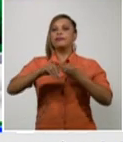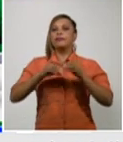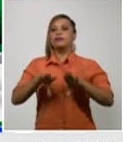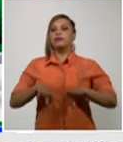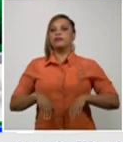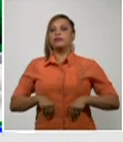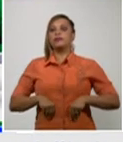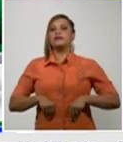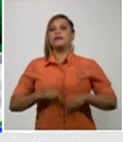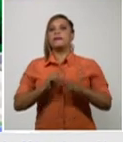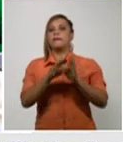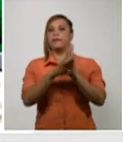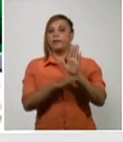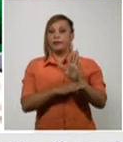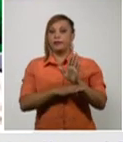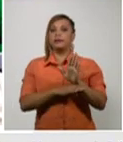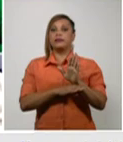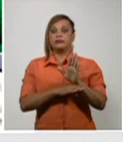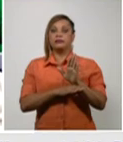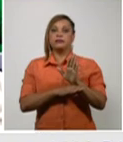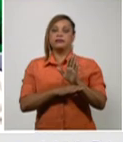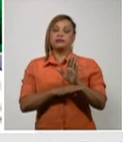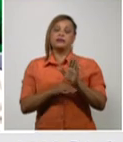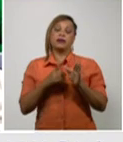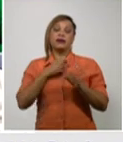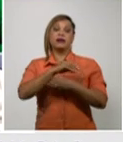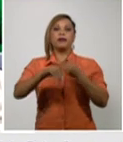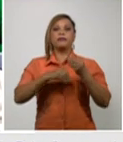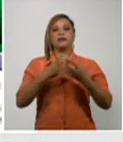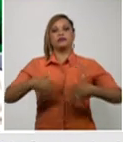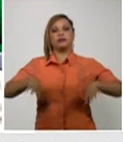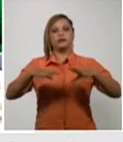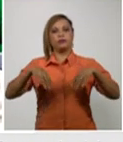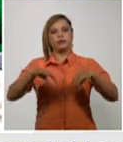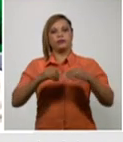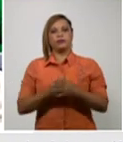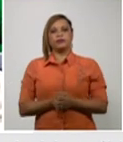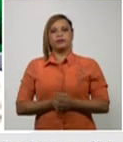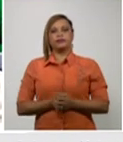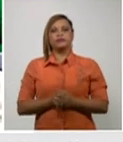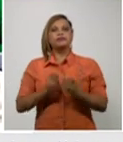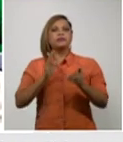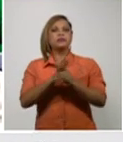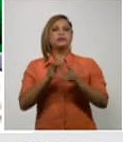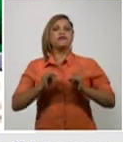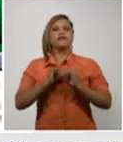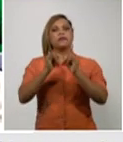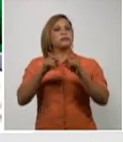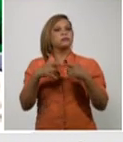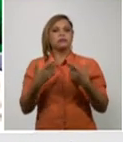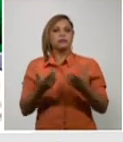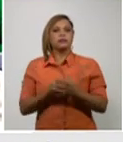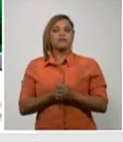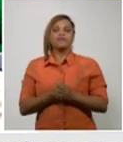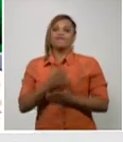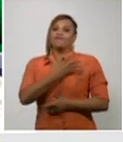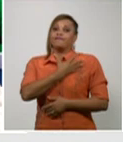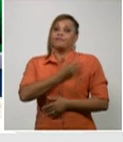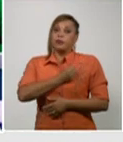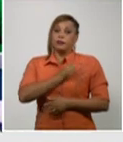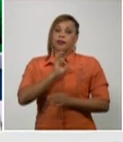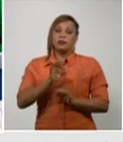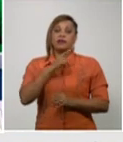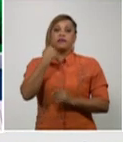que nos permitan revertir esta situación. Comenzamos informando y lamentando el